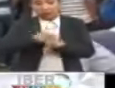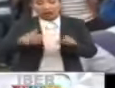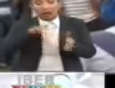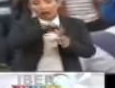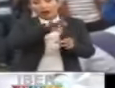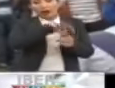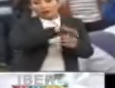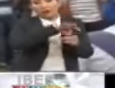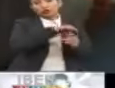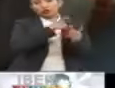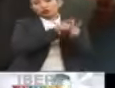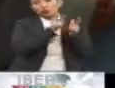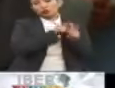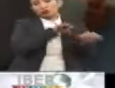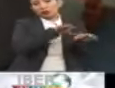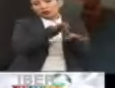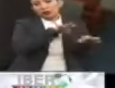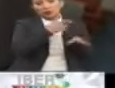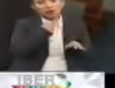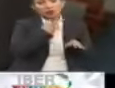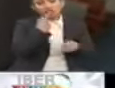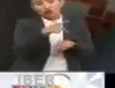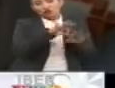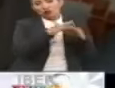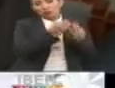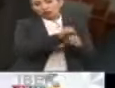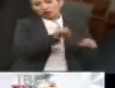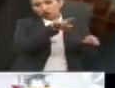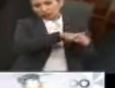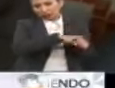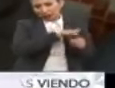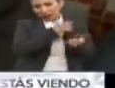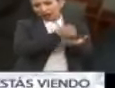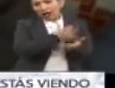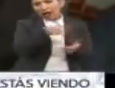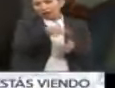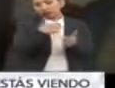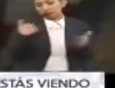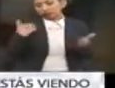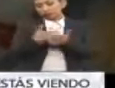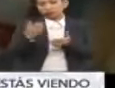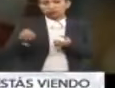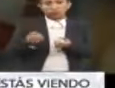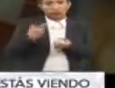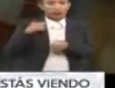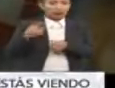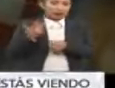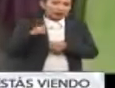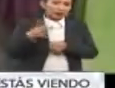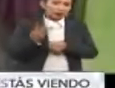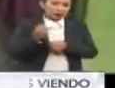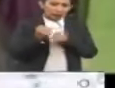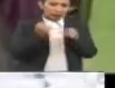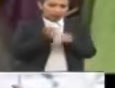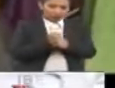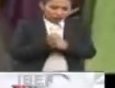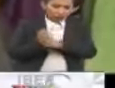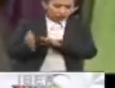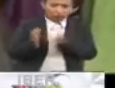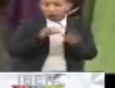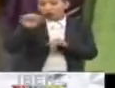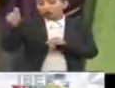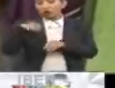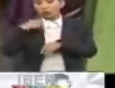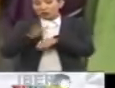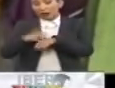juntillas, al Partido de Trabajadores, y su modelo social, que ha implementado en los últimos, creo que 14, 15 años, y el